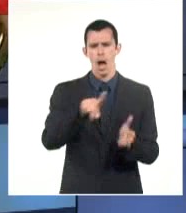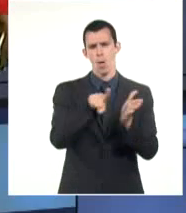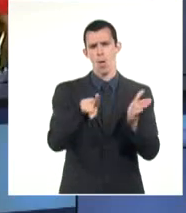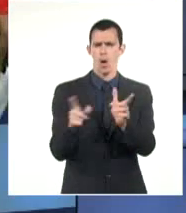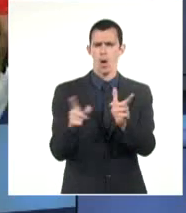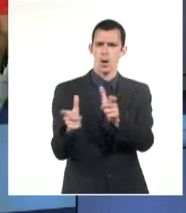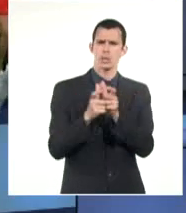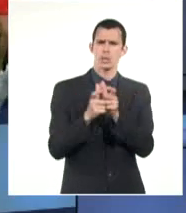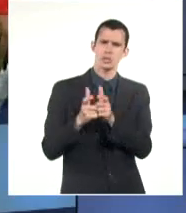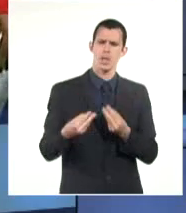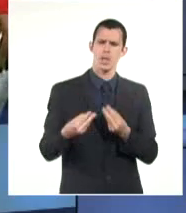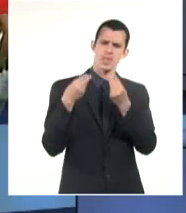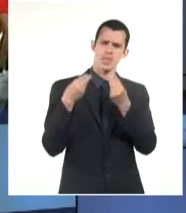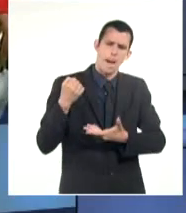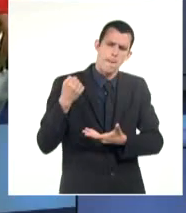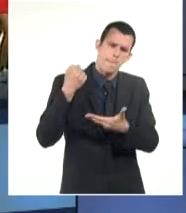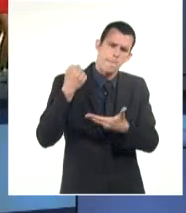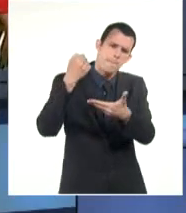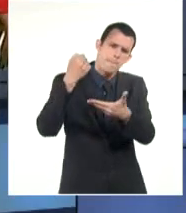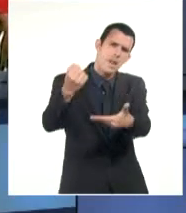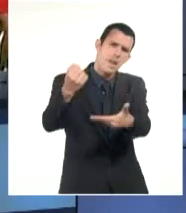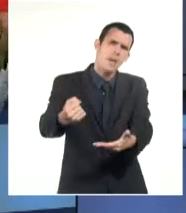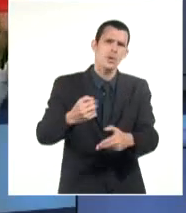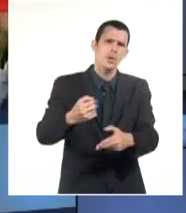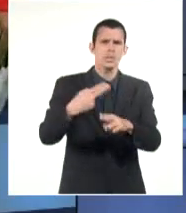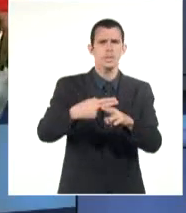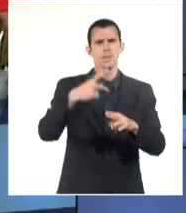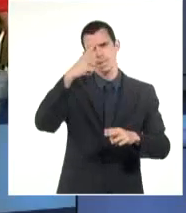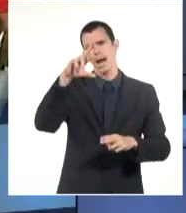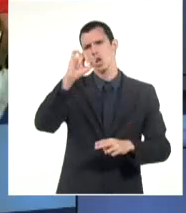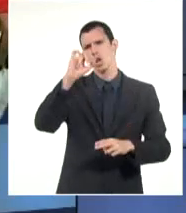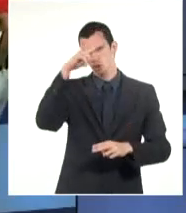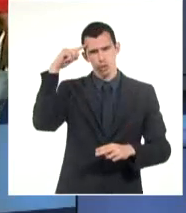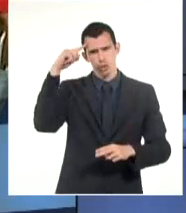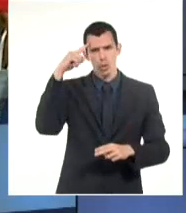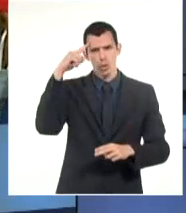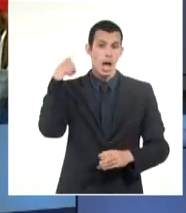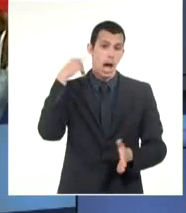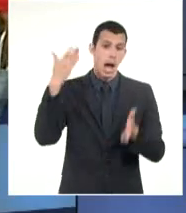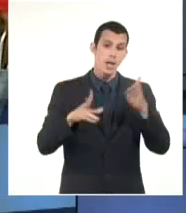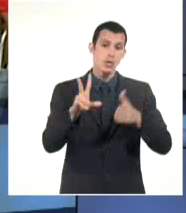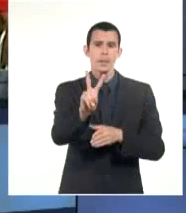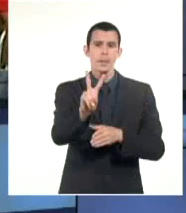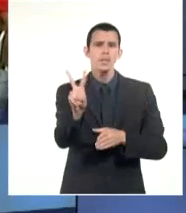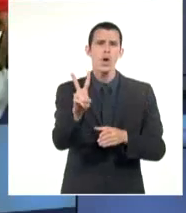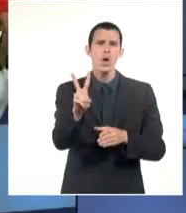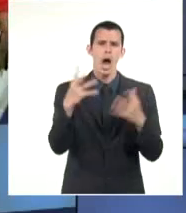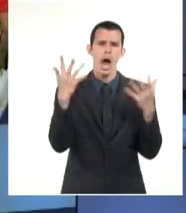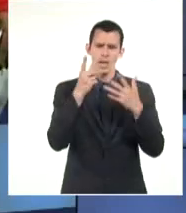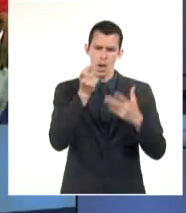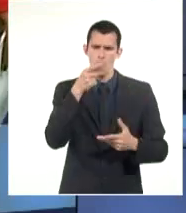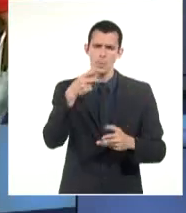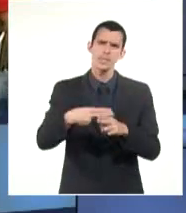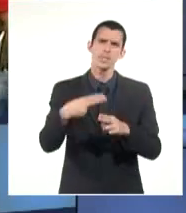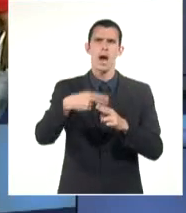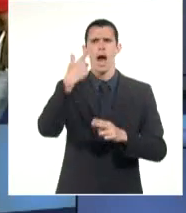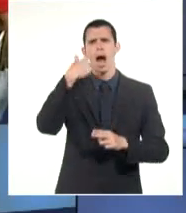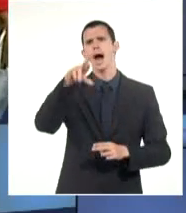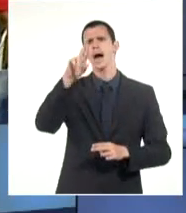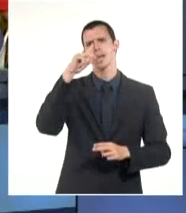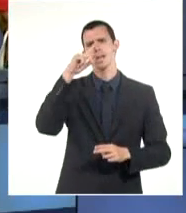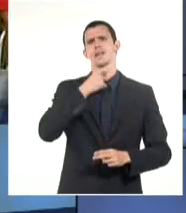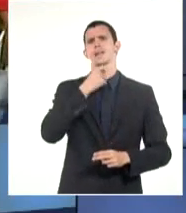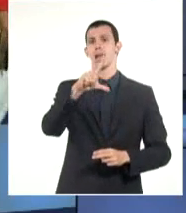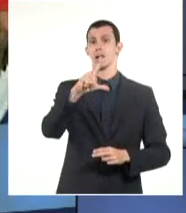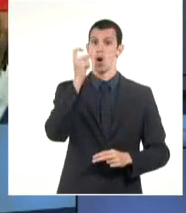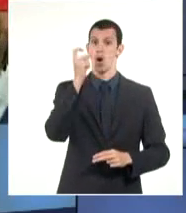Carlos Manuel de Céspedes, correspondiente a 2022, al doctor Arnel Medina Cuenca, relevante profesional que ha dedicado